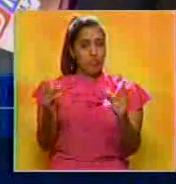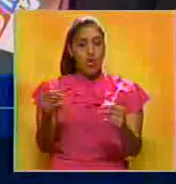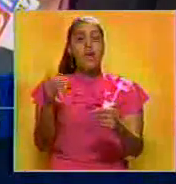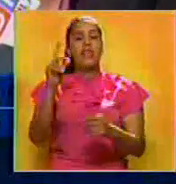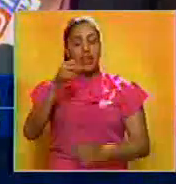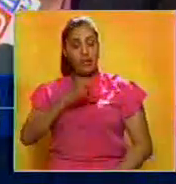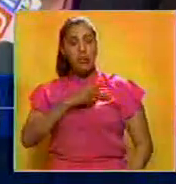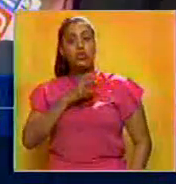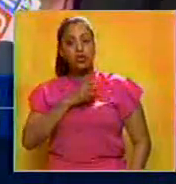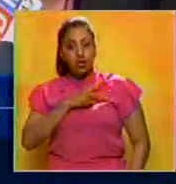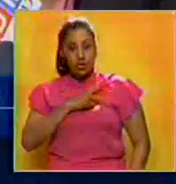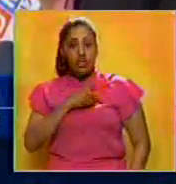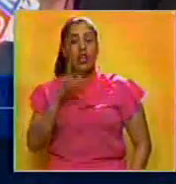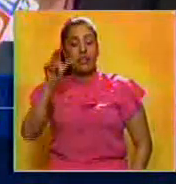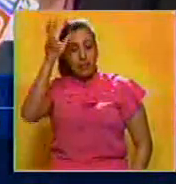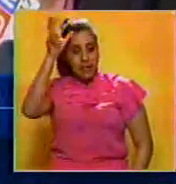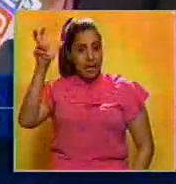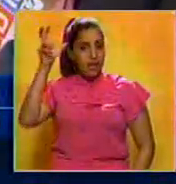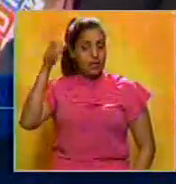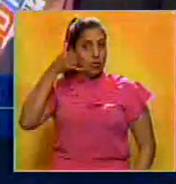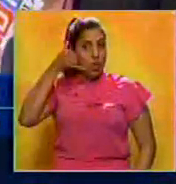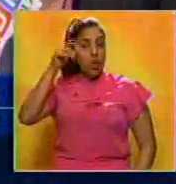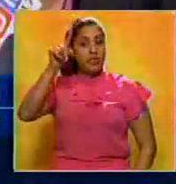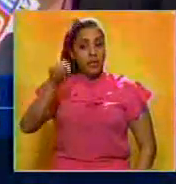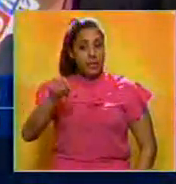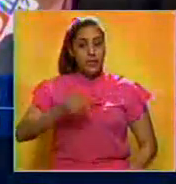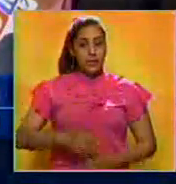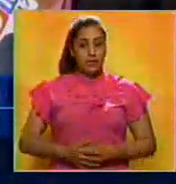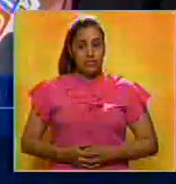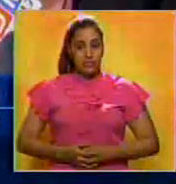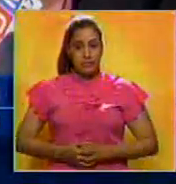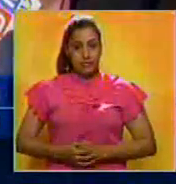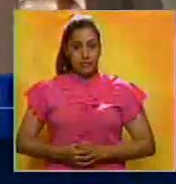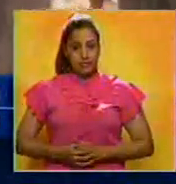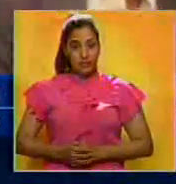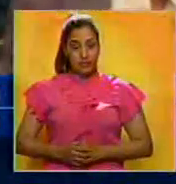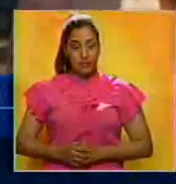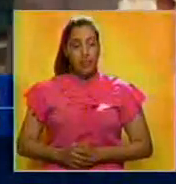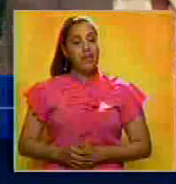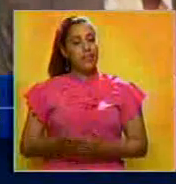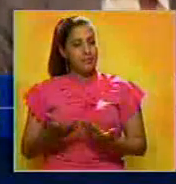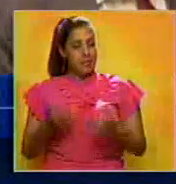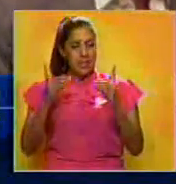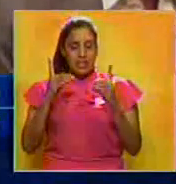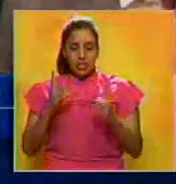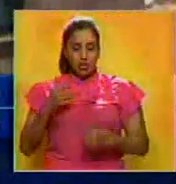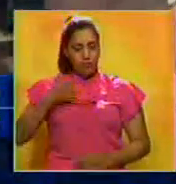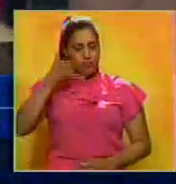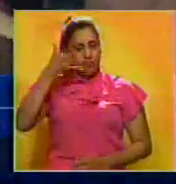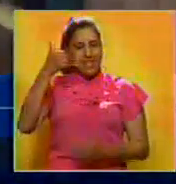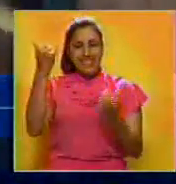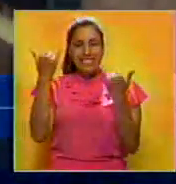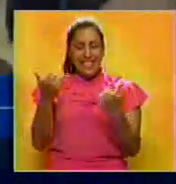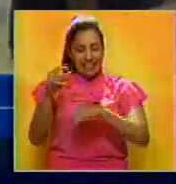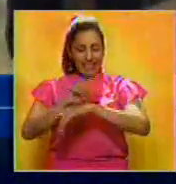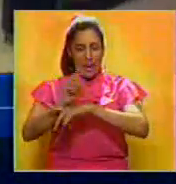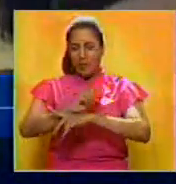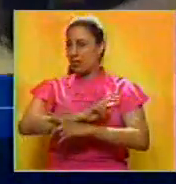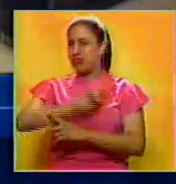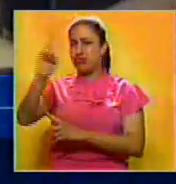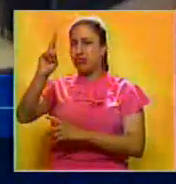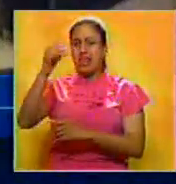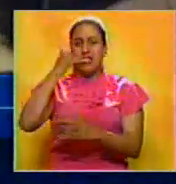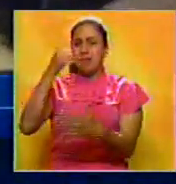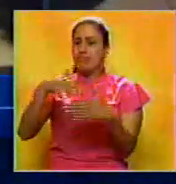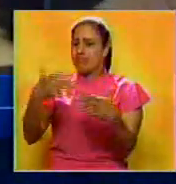realizará Chile, según informó el canciller Heraldo Muñoz. Ha decidido llamar de inmediato a